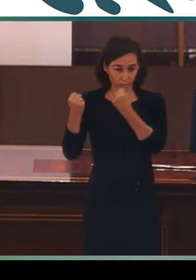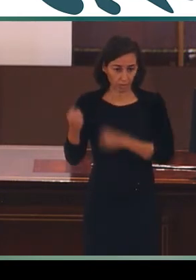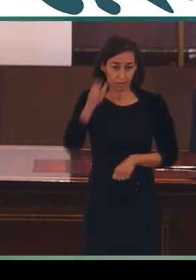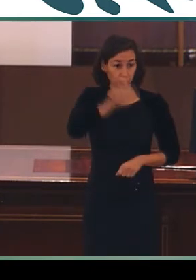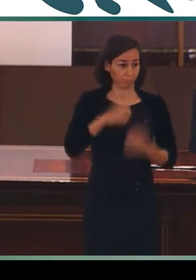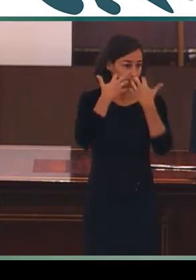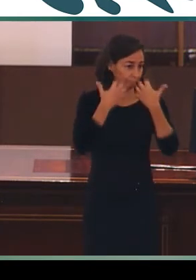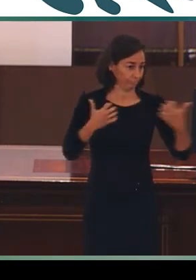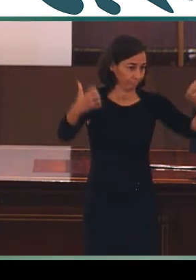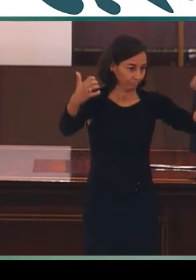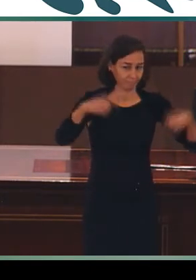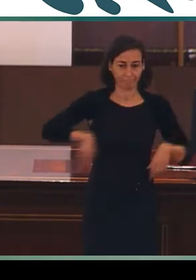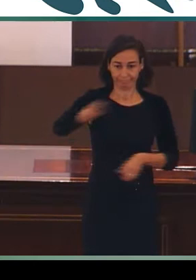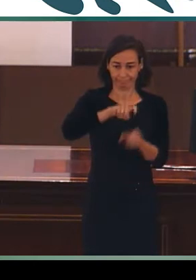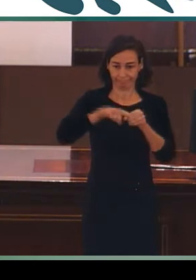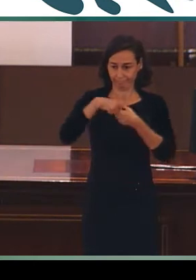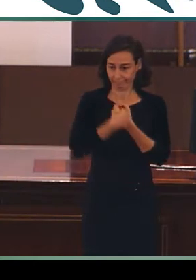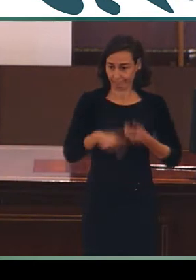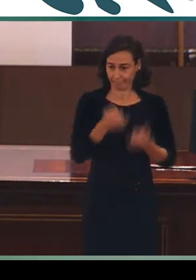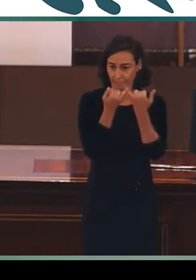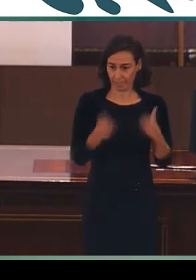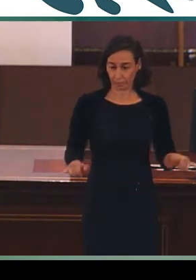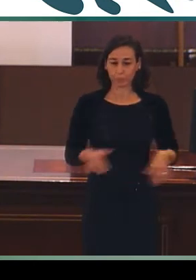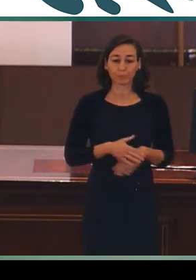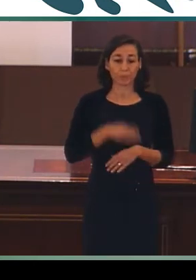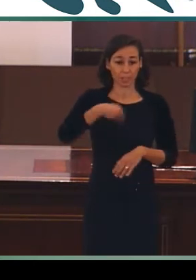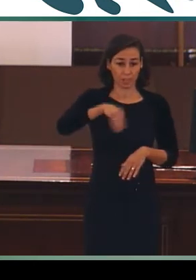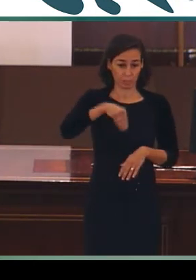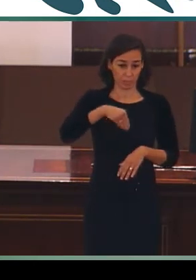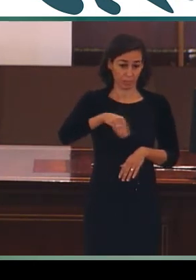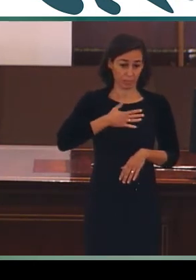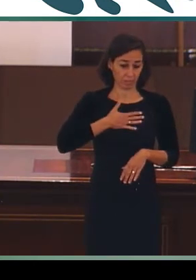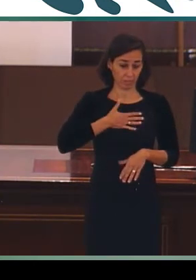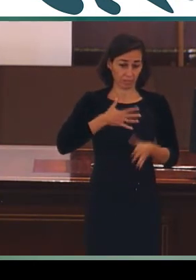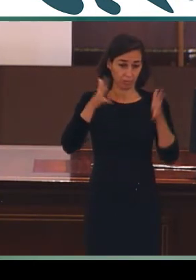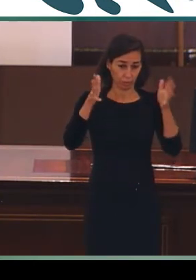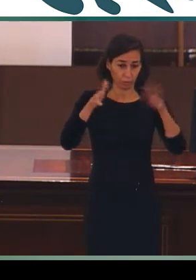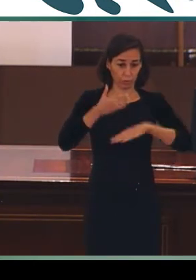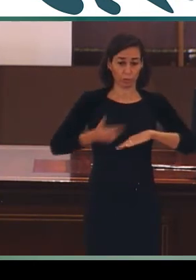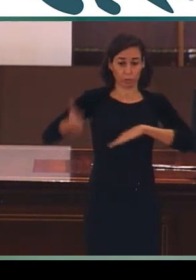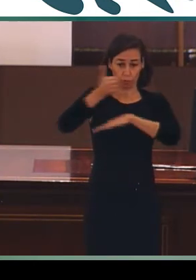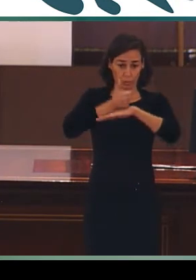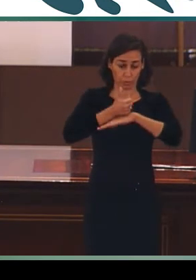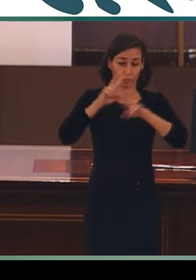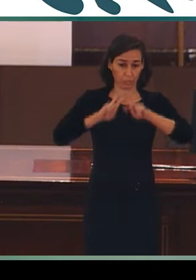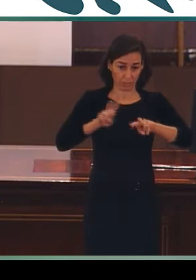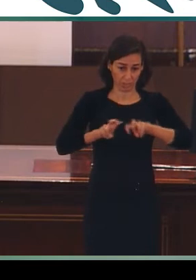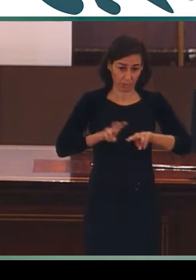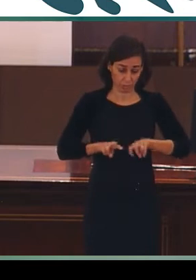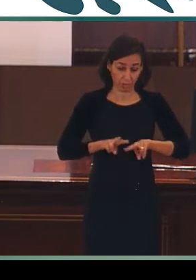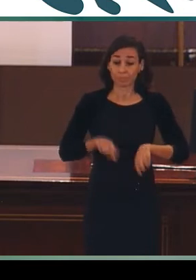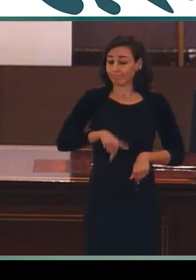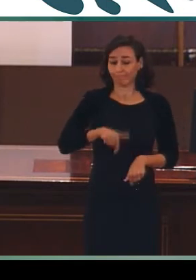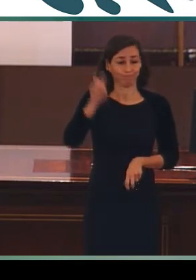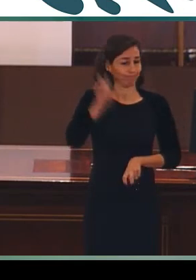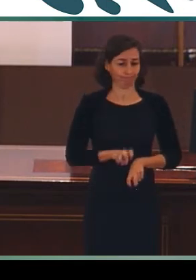congresistas y asistentes a este acto. El presidente del Consejo Superior de Investigaciones Científicas no ha podido estar